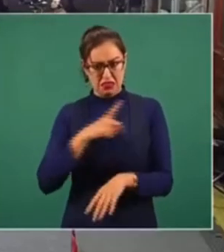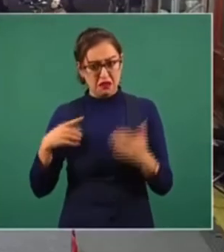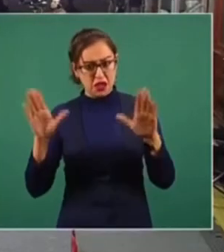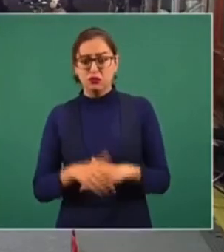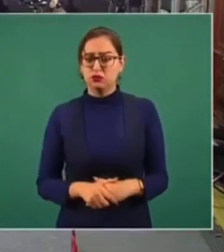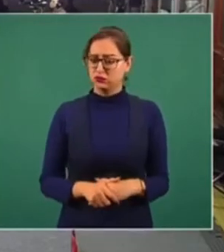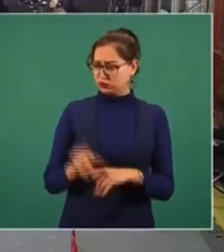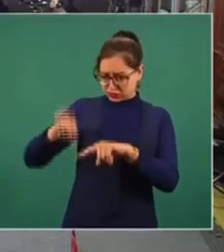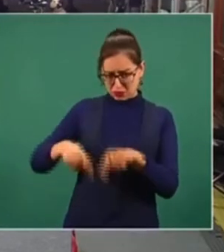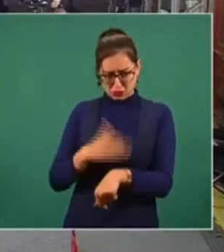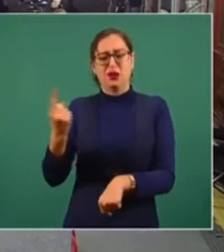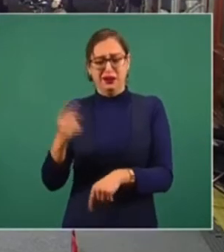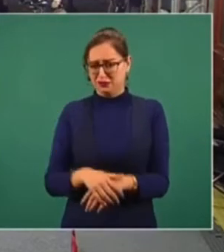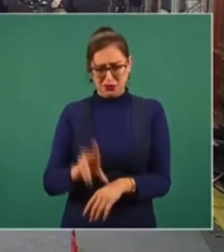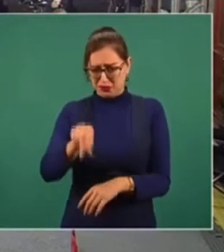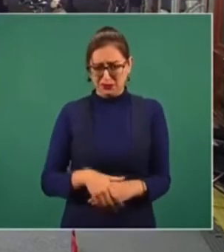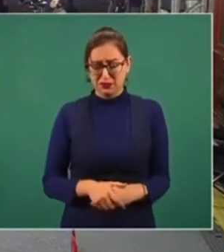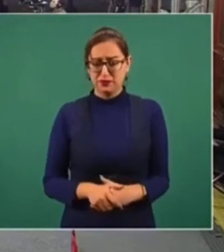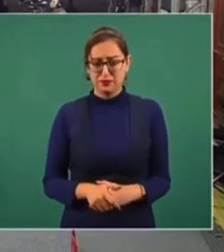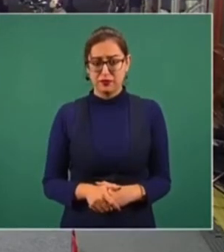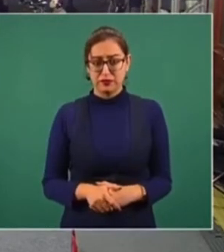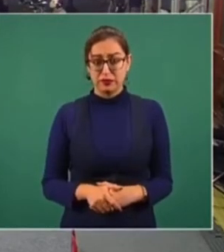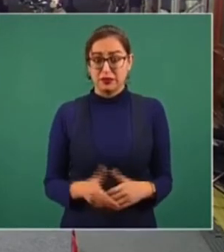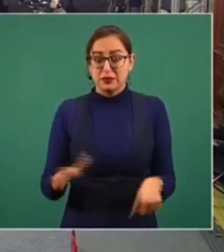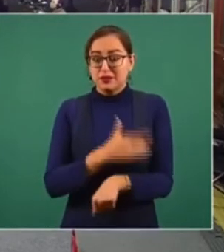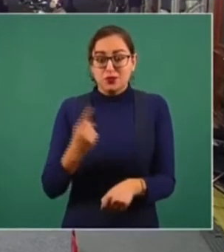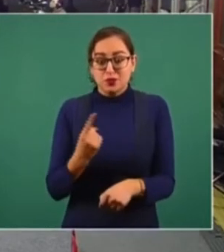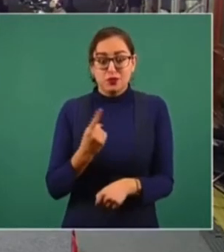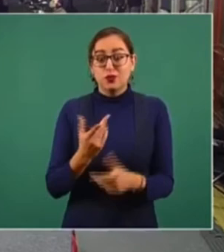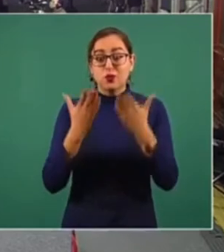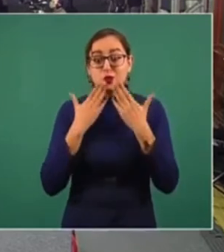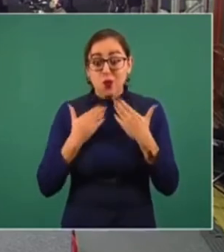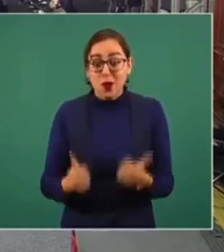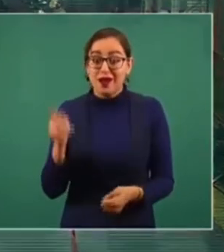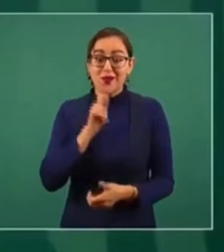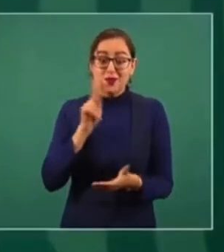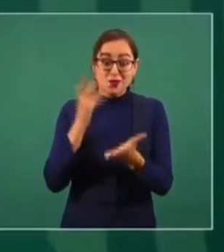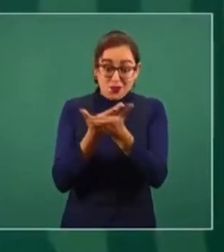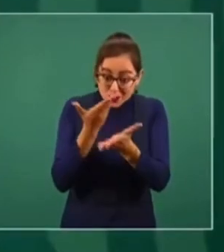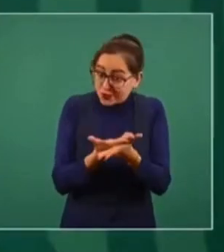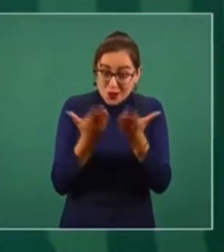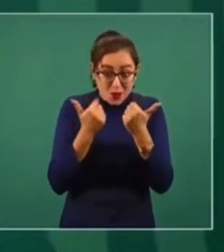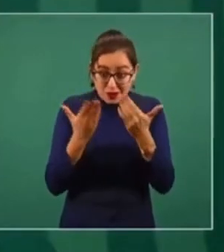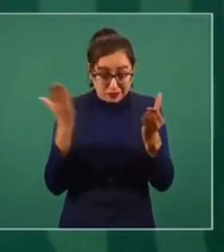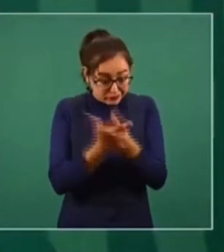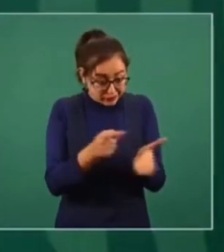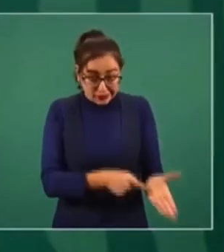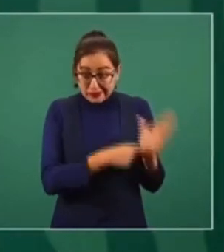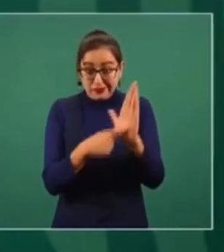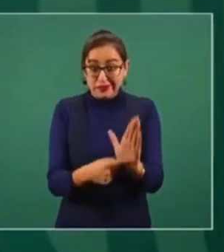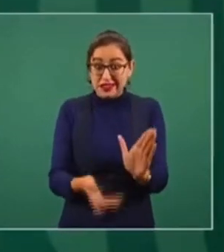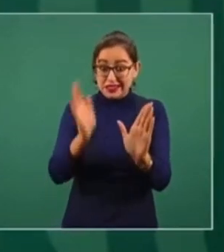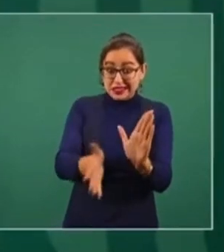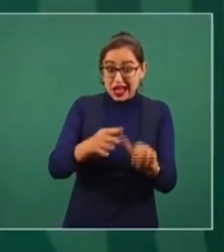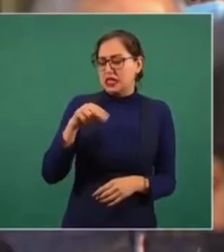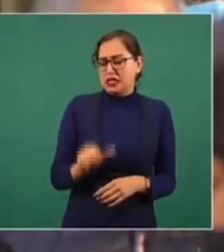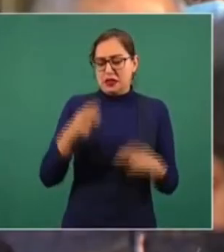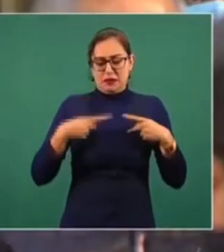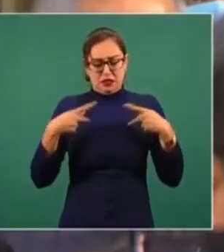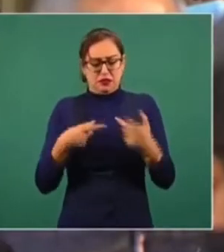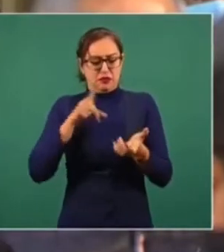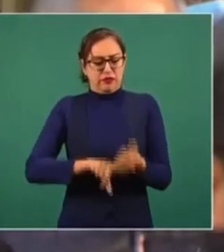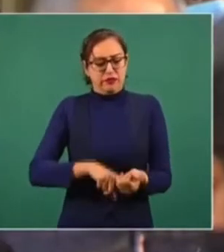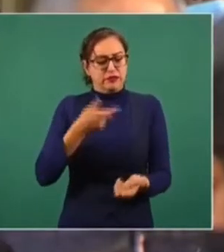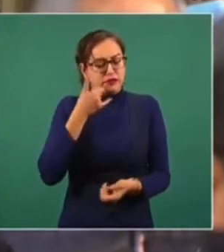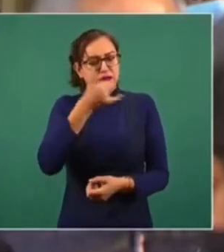de ninguna manera, porque el expediente ya ha quedado demostrado, lo fabricaron. ¿A que